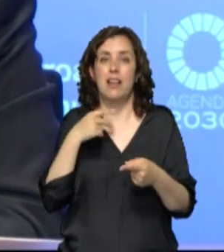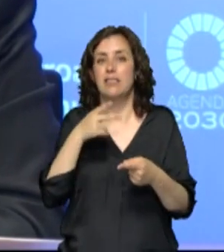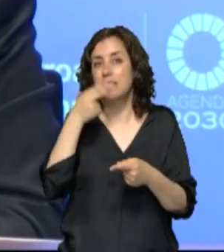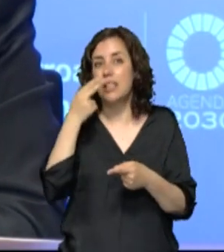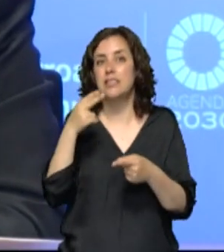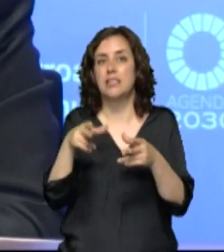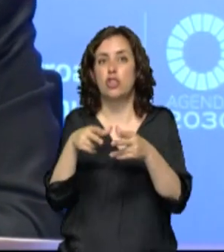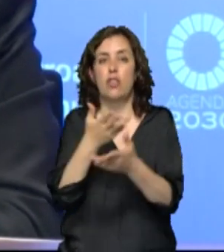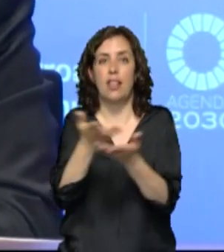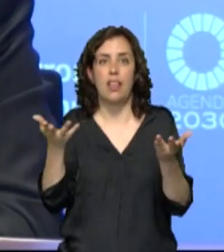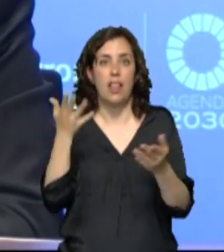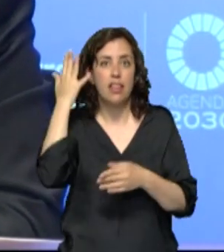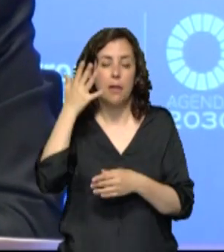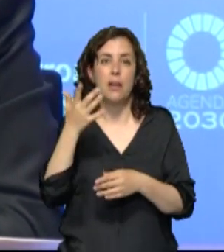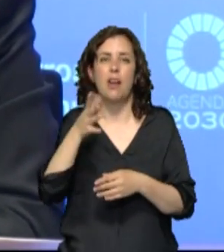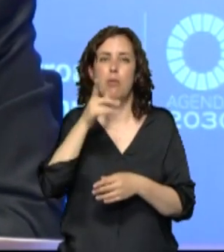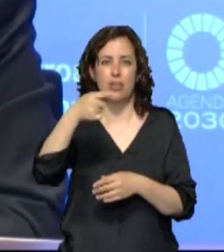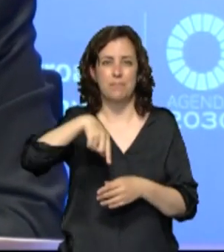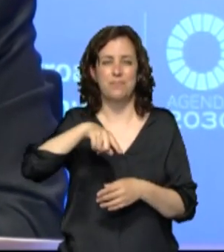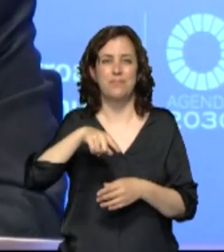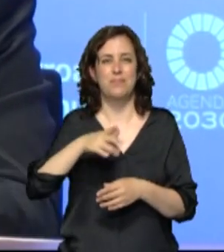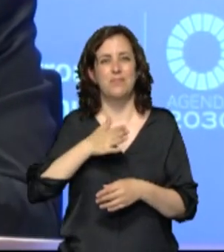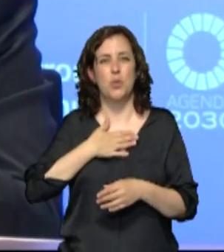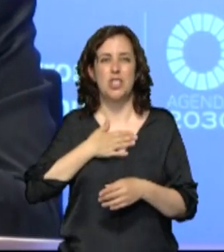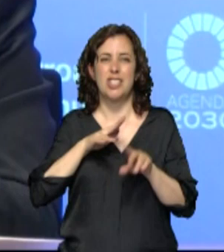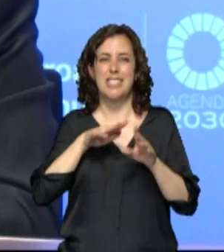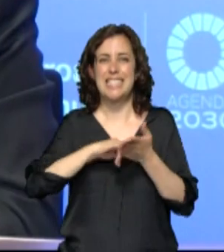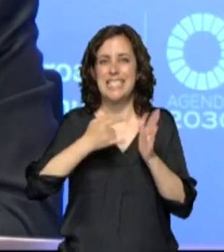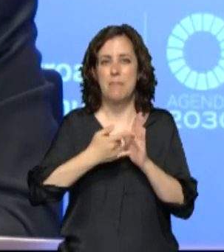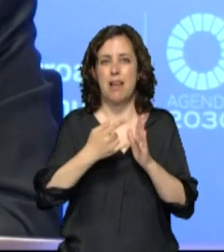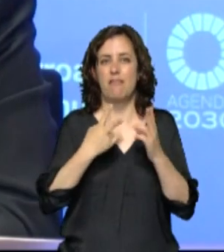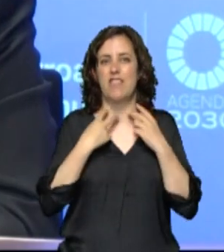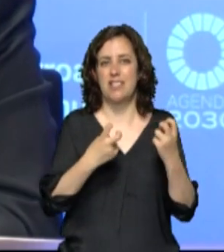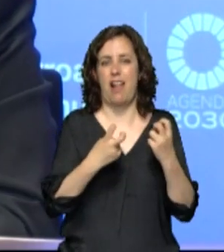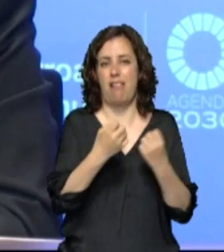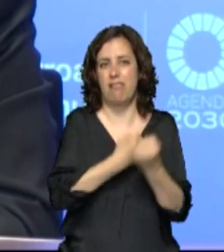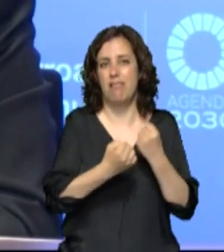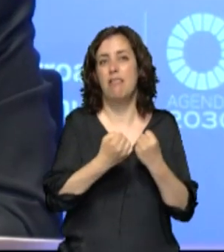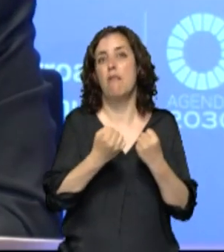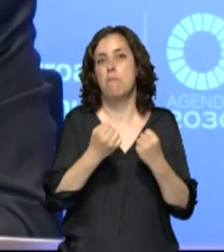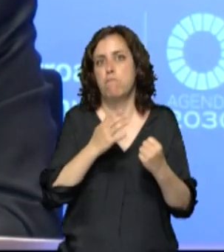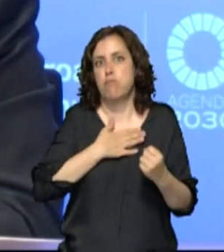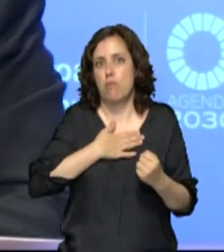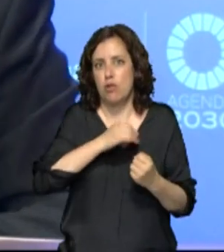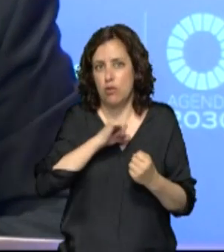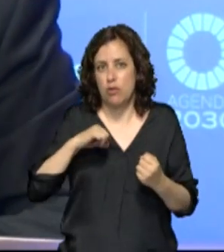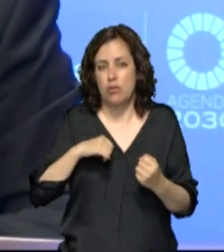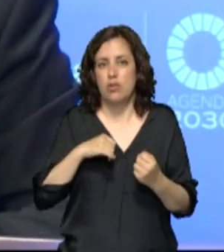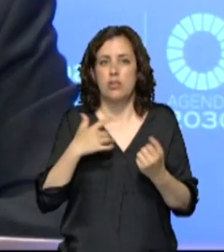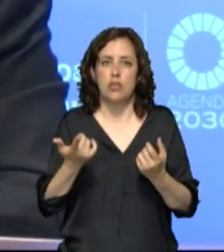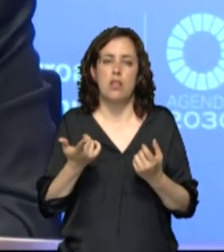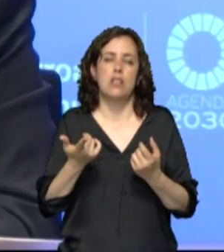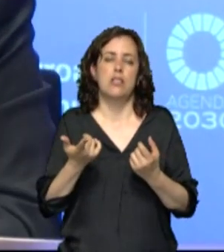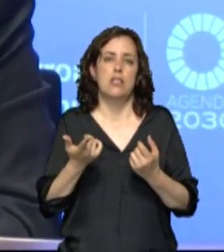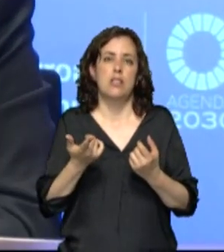País Fiscal Navarra existe un régimen fiscal propio y, por tanto, una situación de bilateralidad, en este caso, con los intereses del